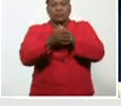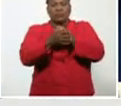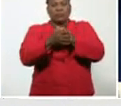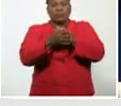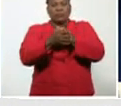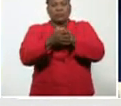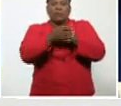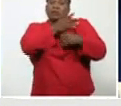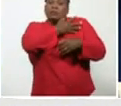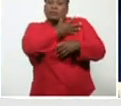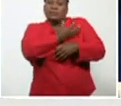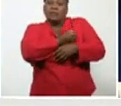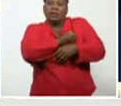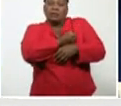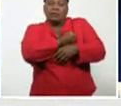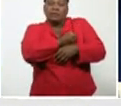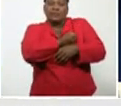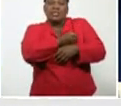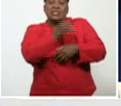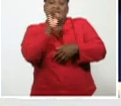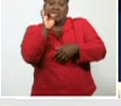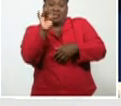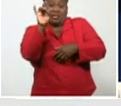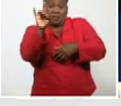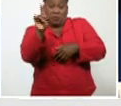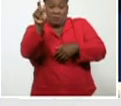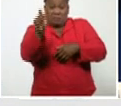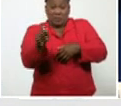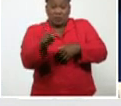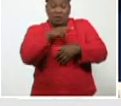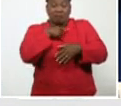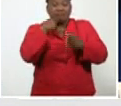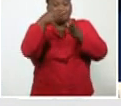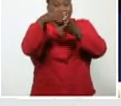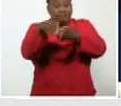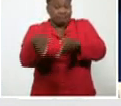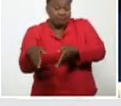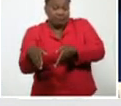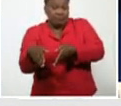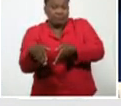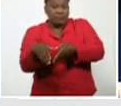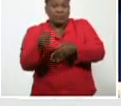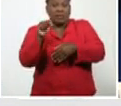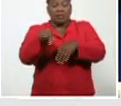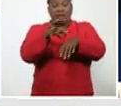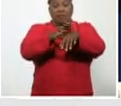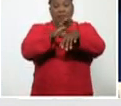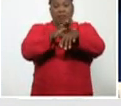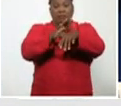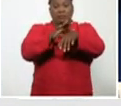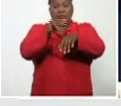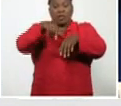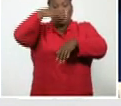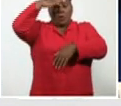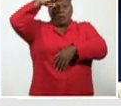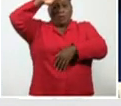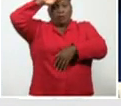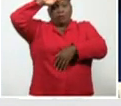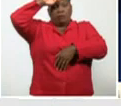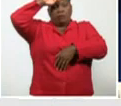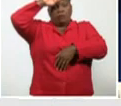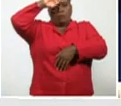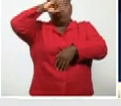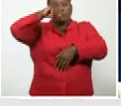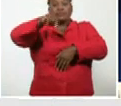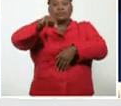lamentamos, 79 personas, que han fallecido, con esta enfermedad, en nuestro país, lo cual da